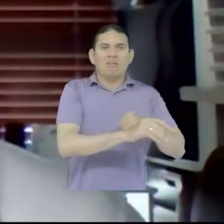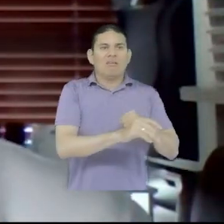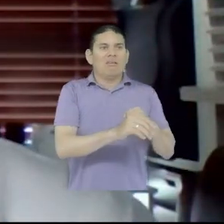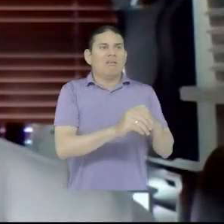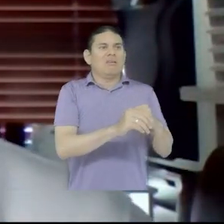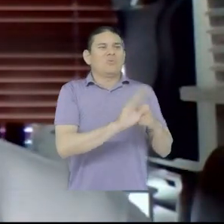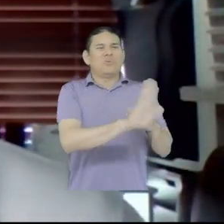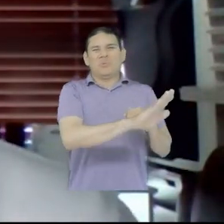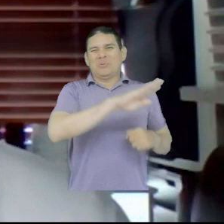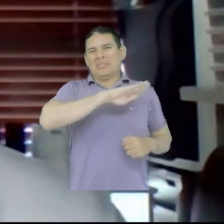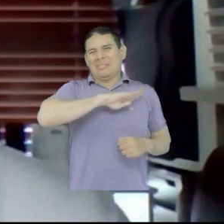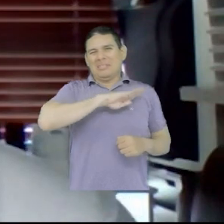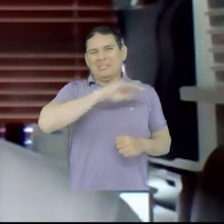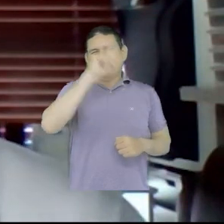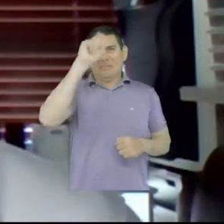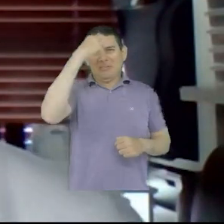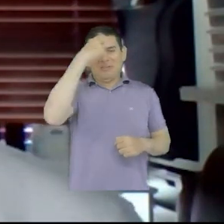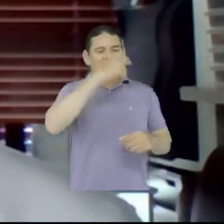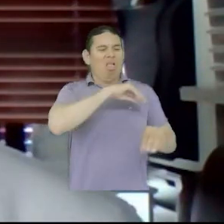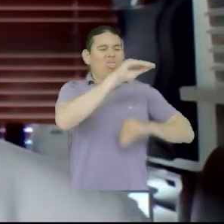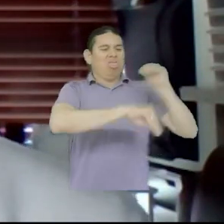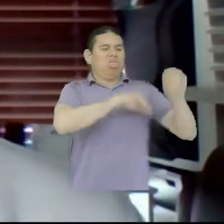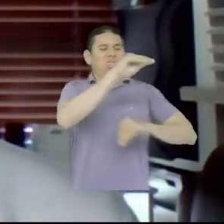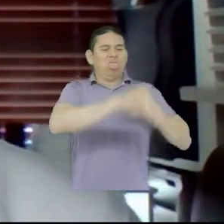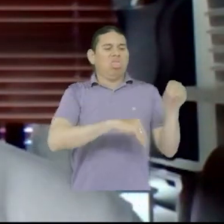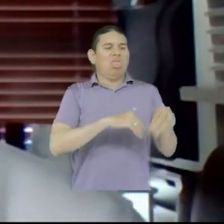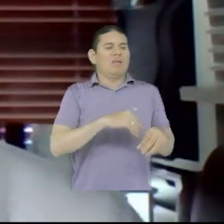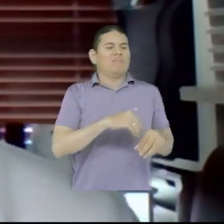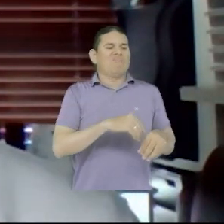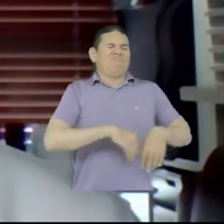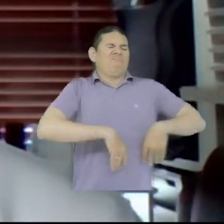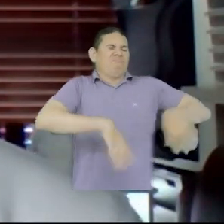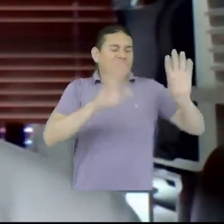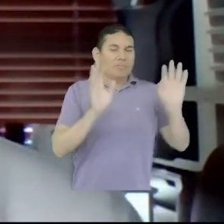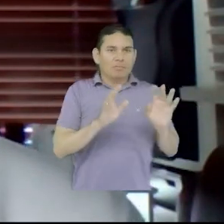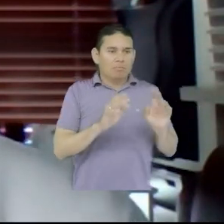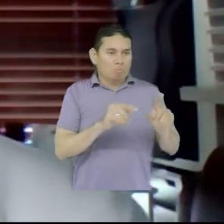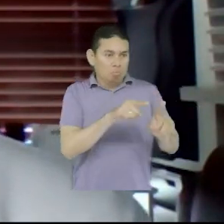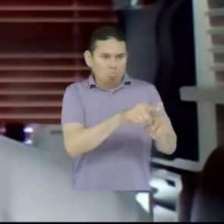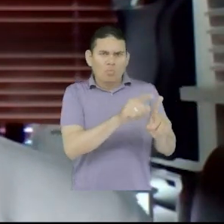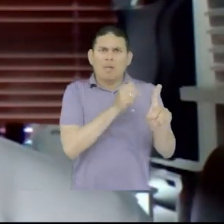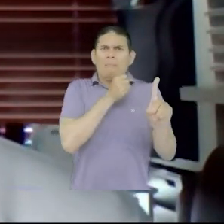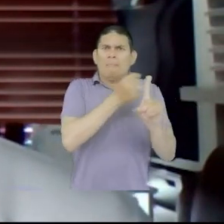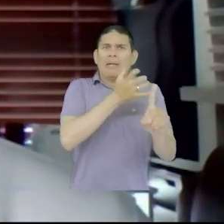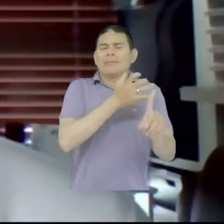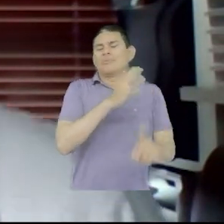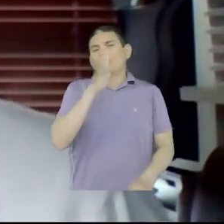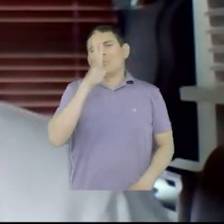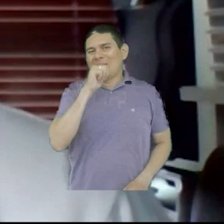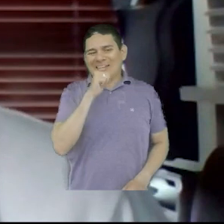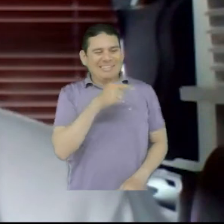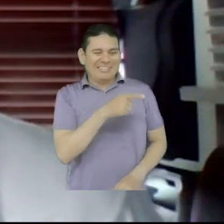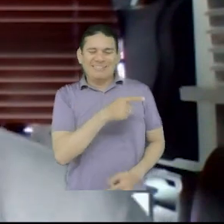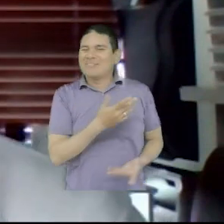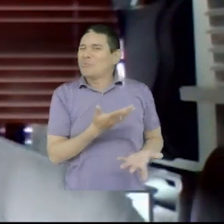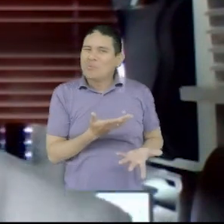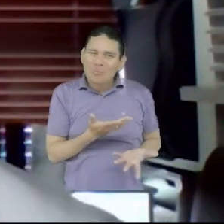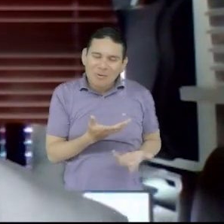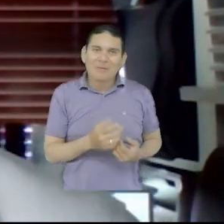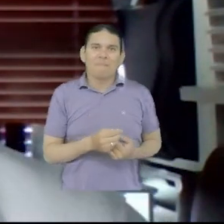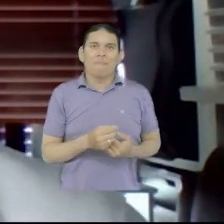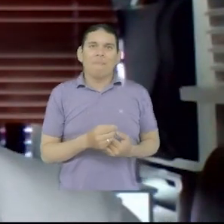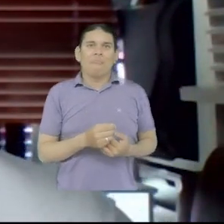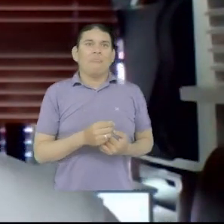alcaldías, las gobernaciones hagan políticas públicas de cualquier manera que no van a tener ningún impacto y que, por supuesto, van a